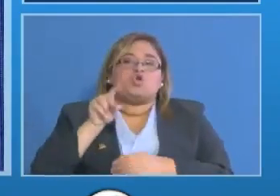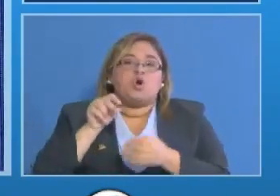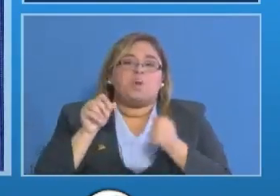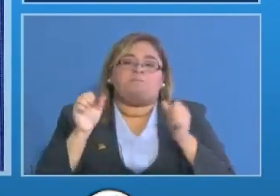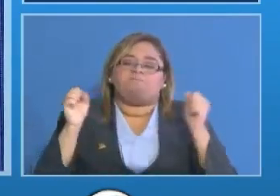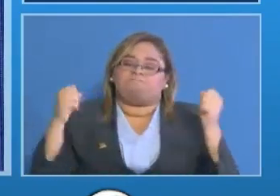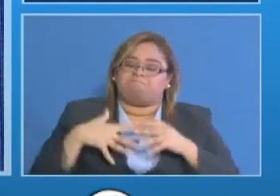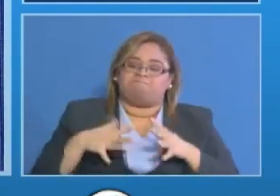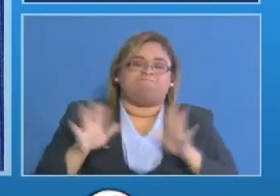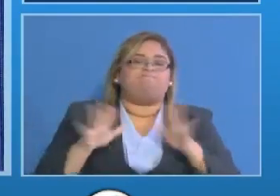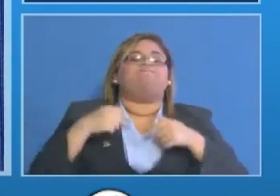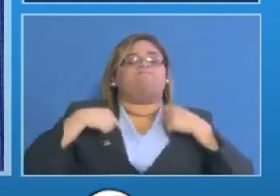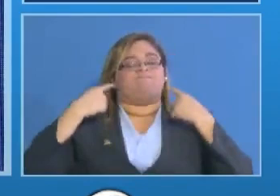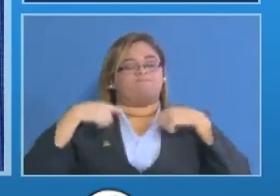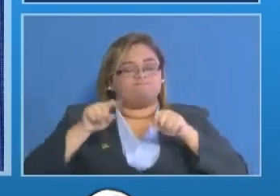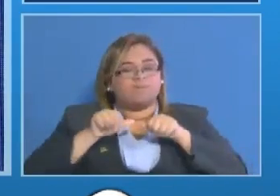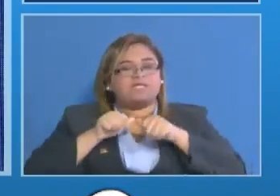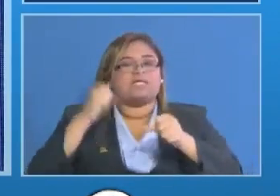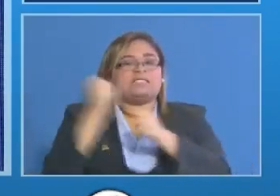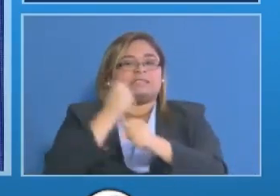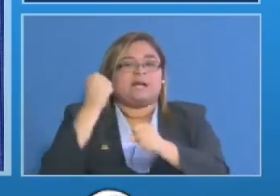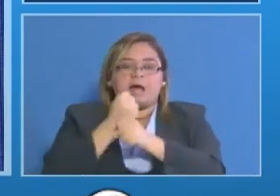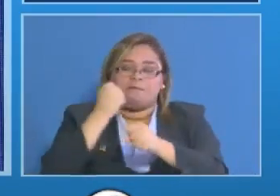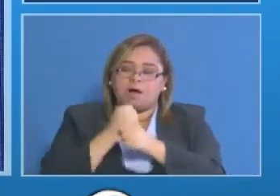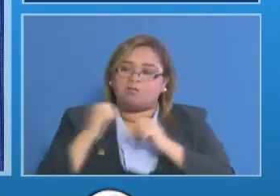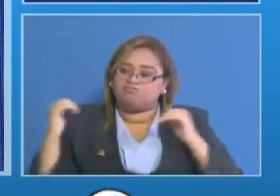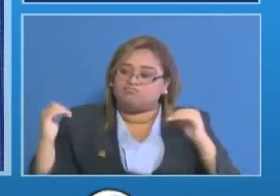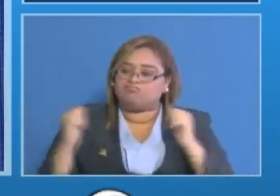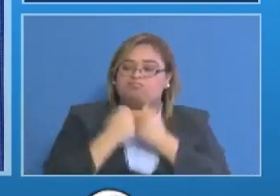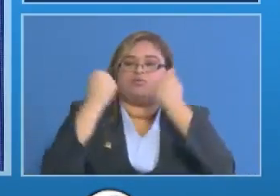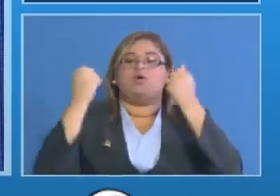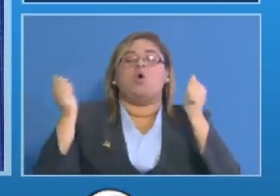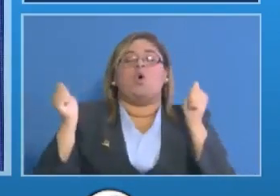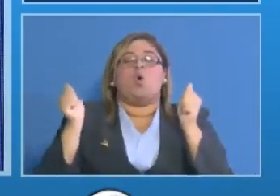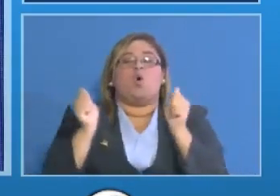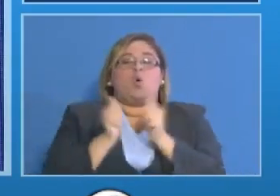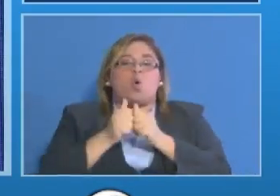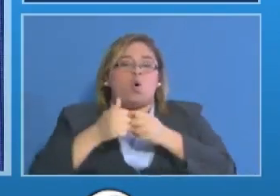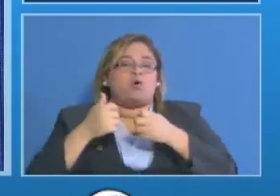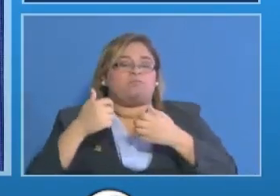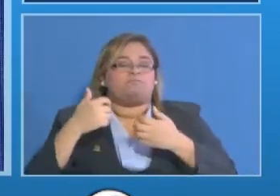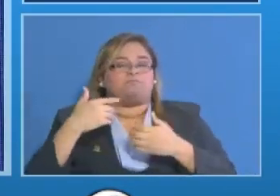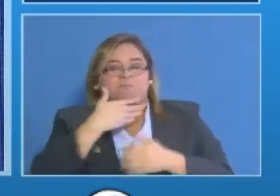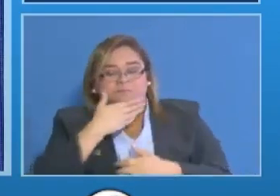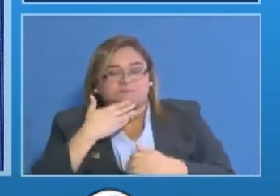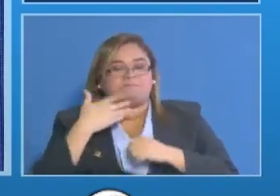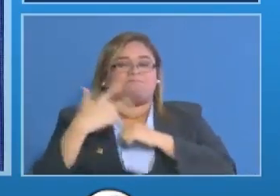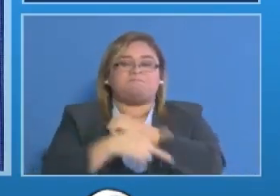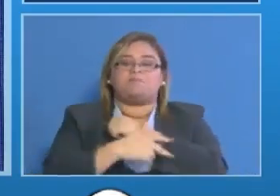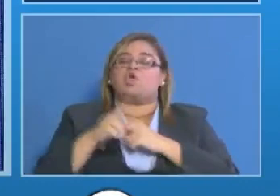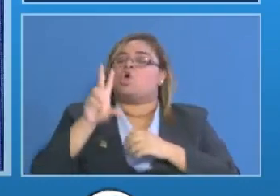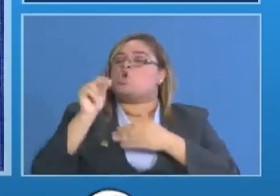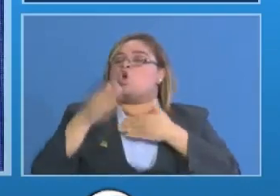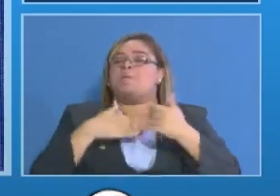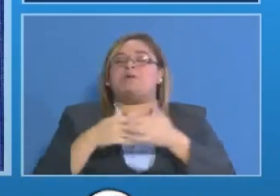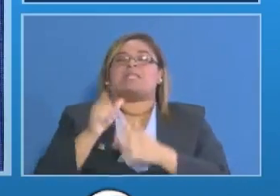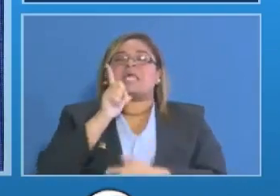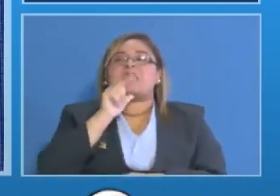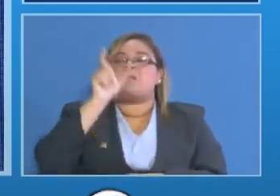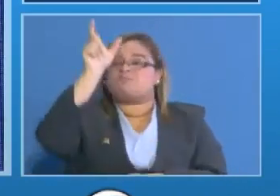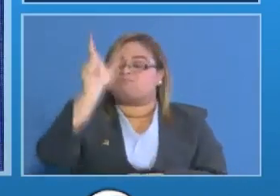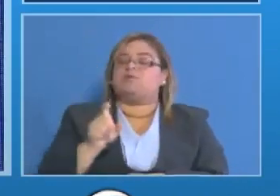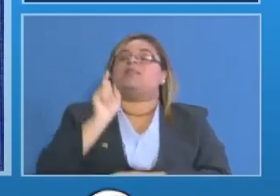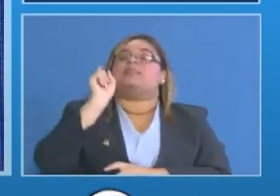persona vamos a seguir esa guerra frontal contra el crimen organizado sea quien sea va a pagar por el delito